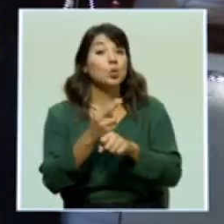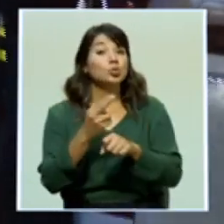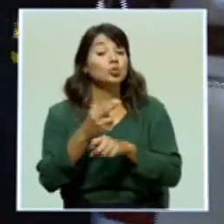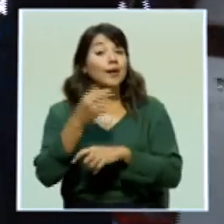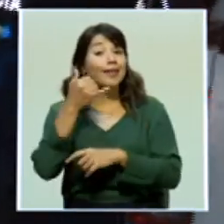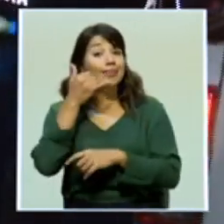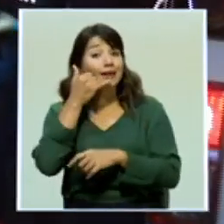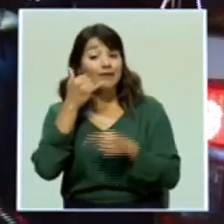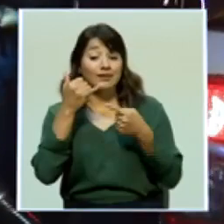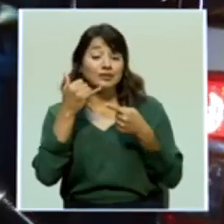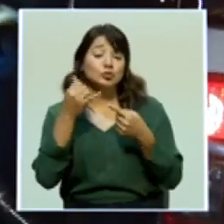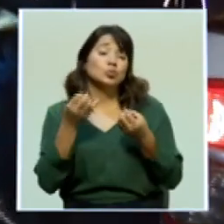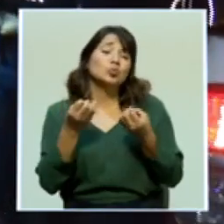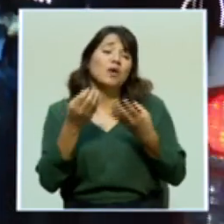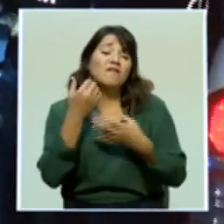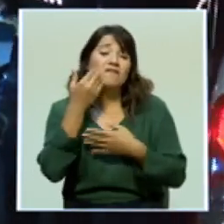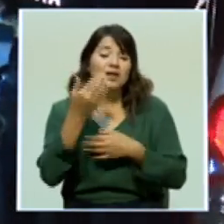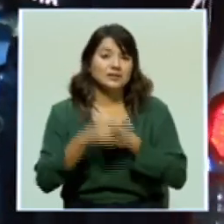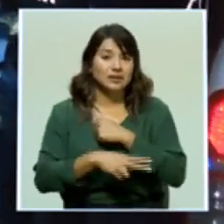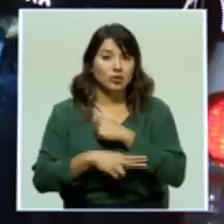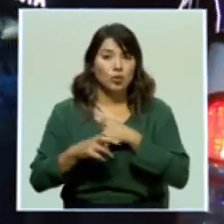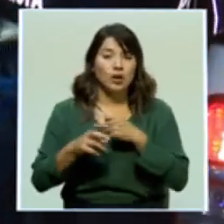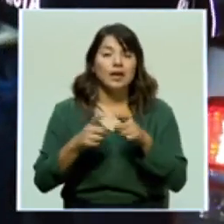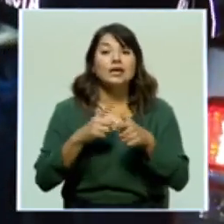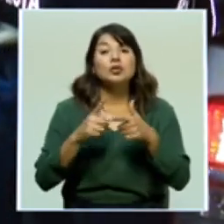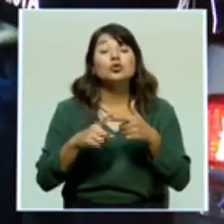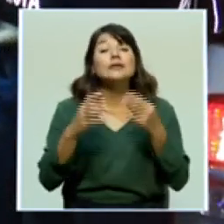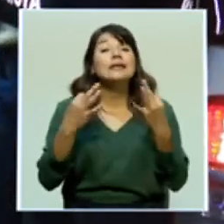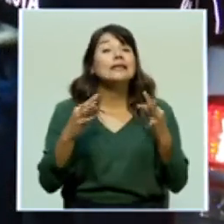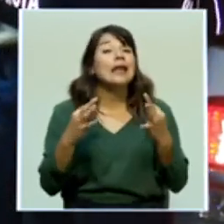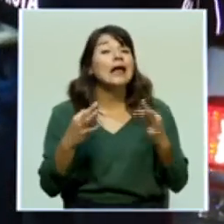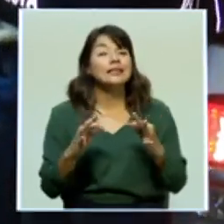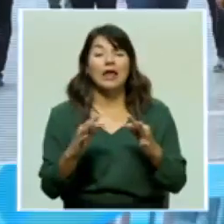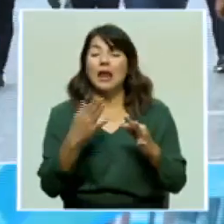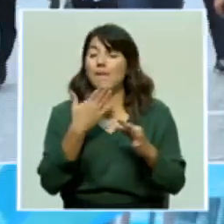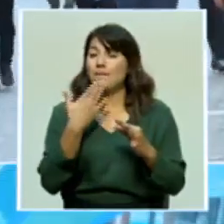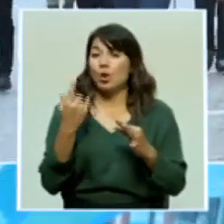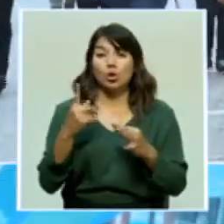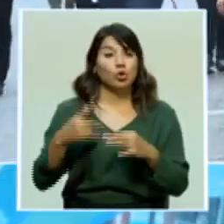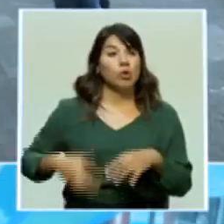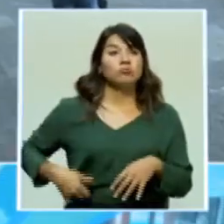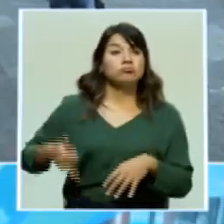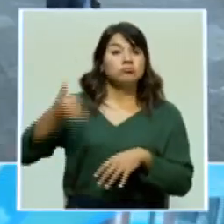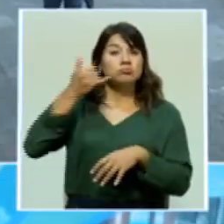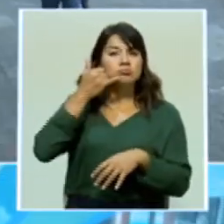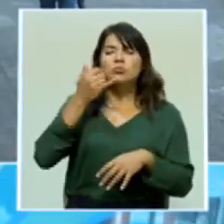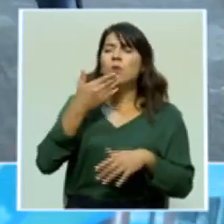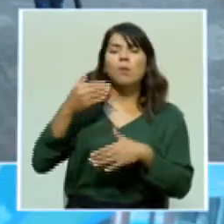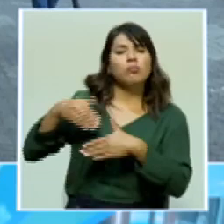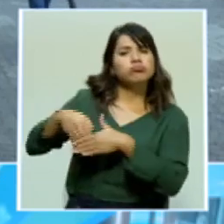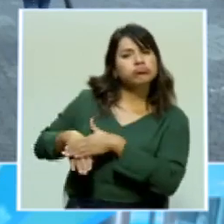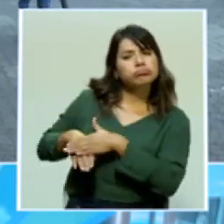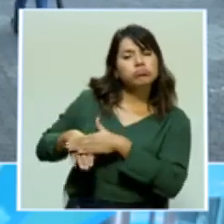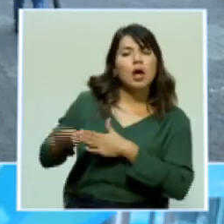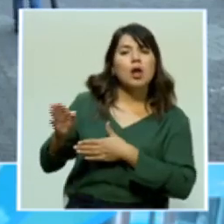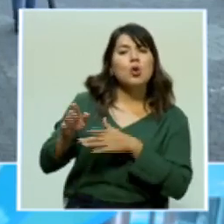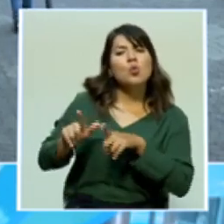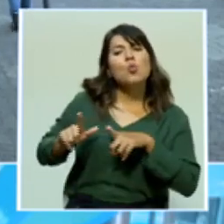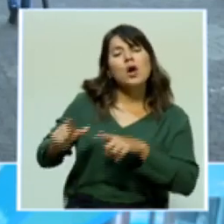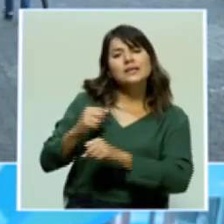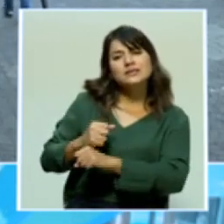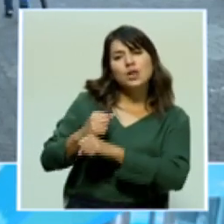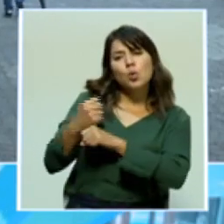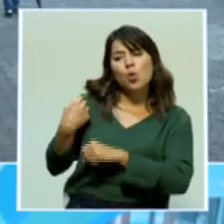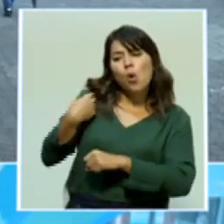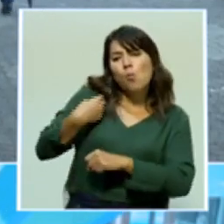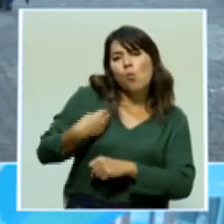es un objeto muy sencillo de sustraer. Por lo tanto, tratar de mantenerlo en un lugar seguro, en un bolso, en los bolsos